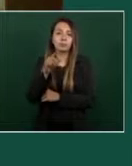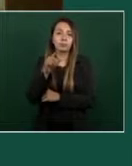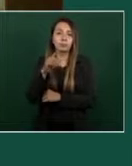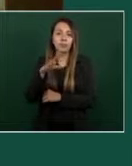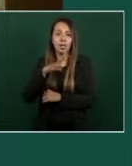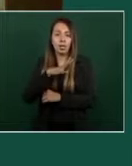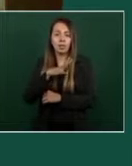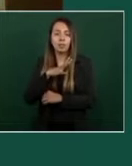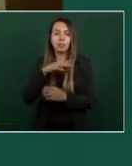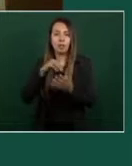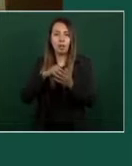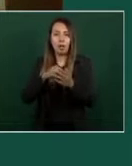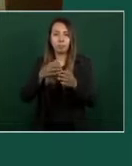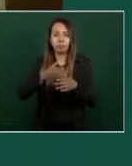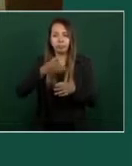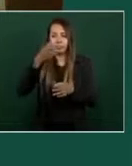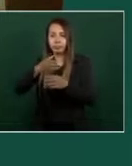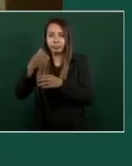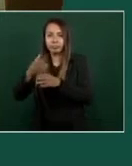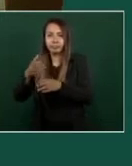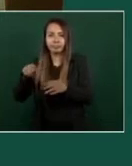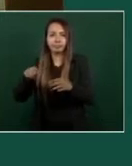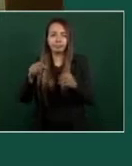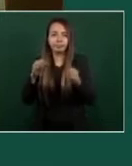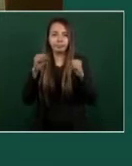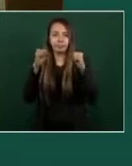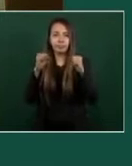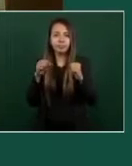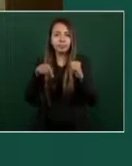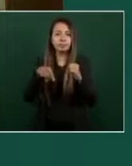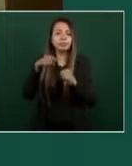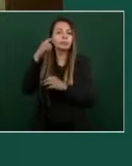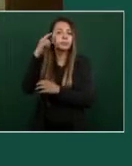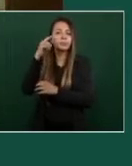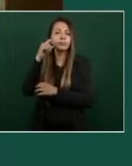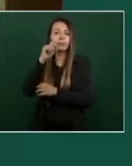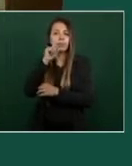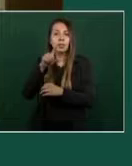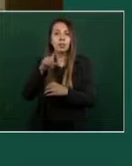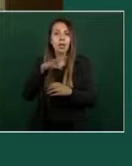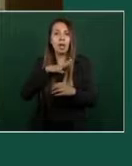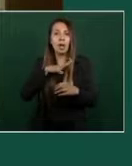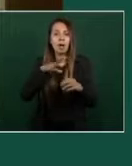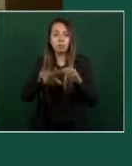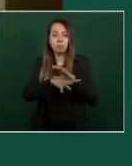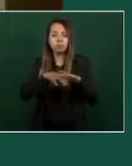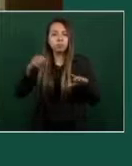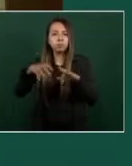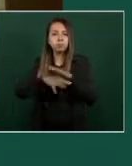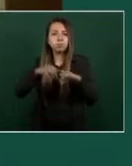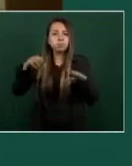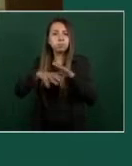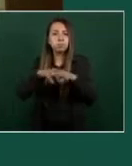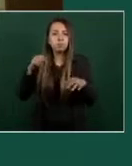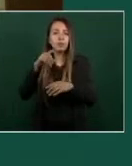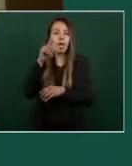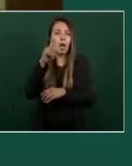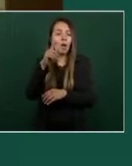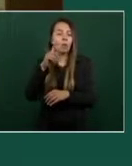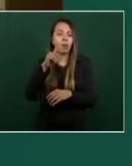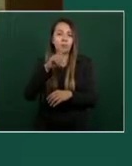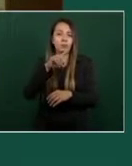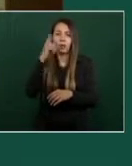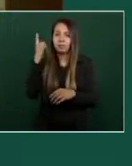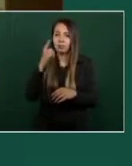instalados y además con en los pozos las bombas que nos han permitido tener un desfogue muy